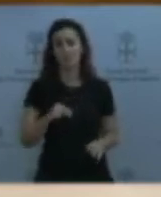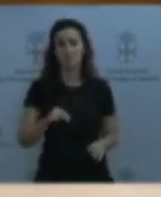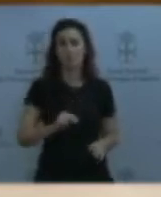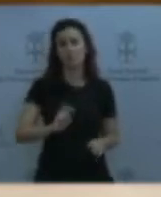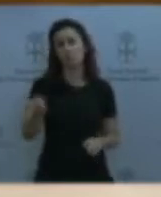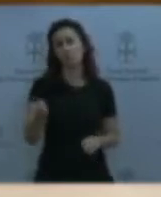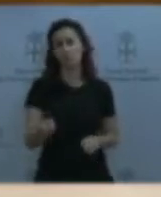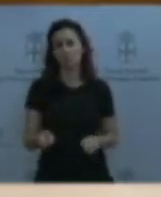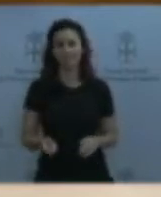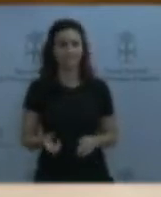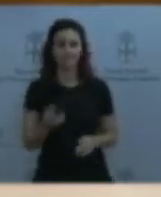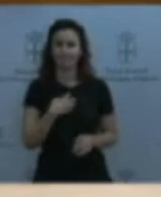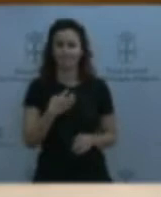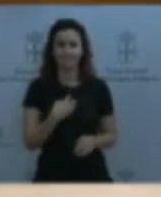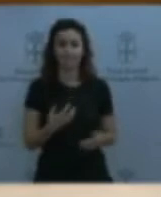finalizo.